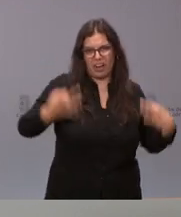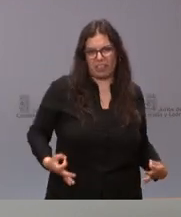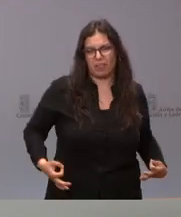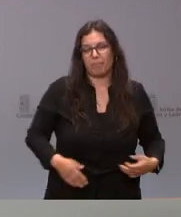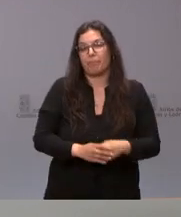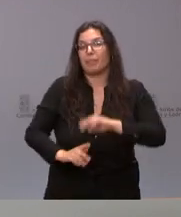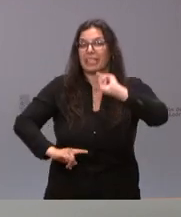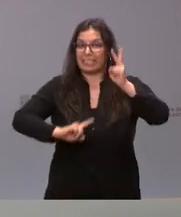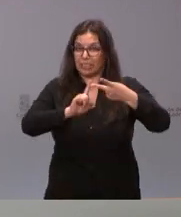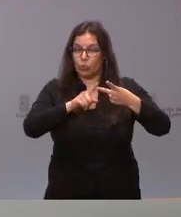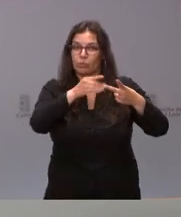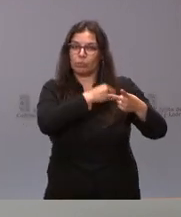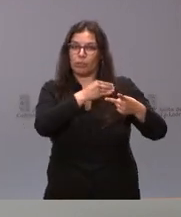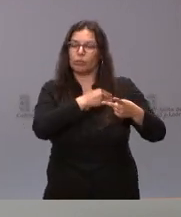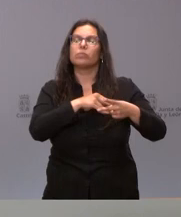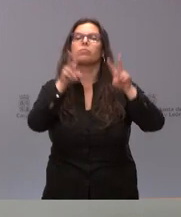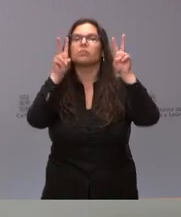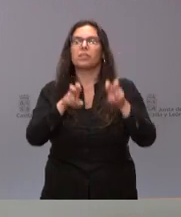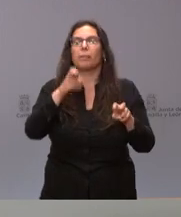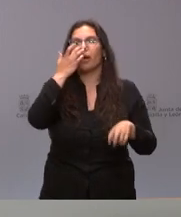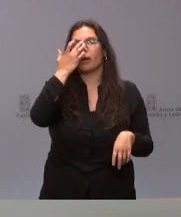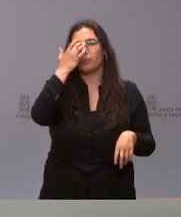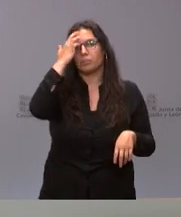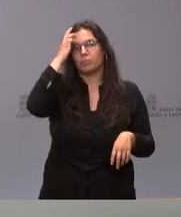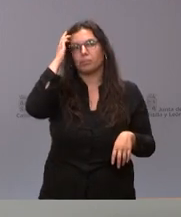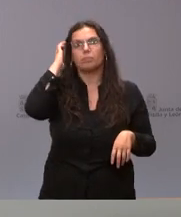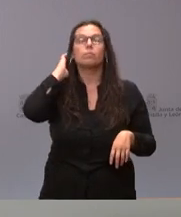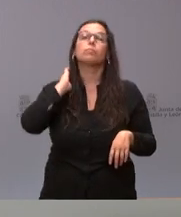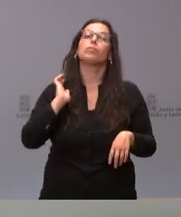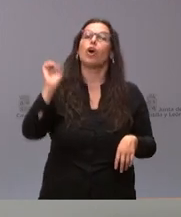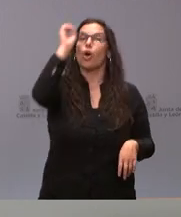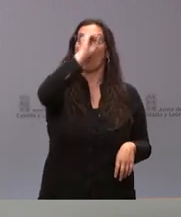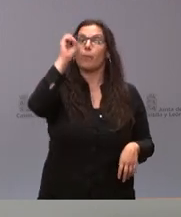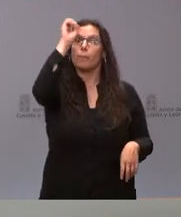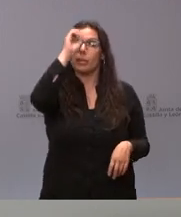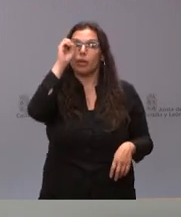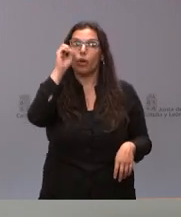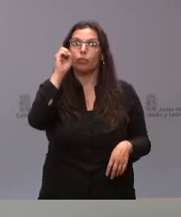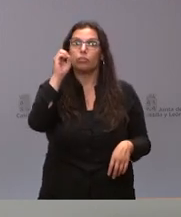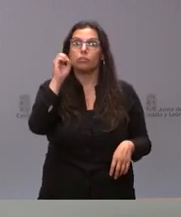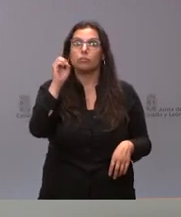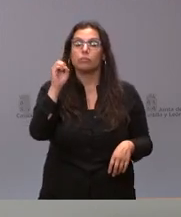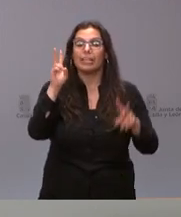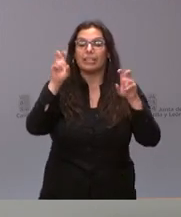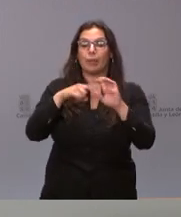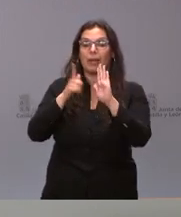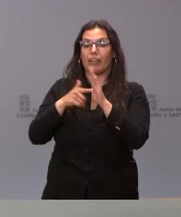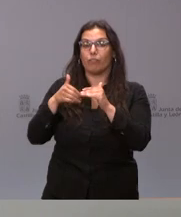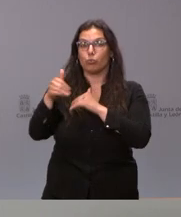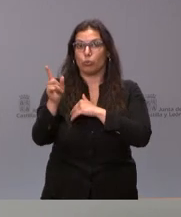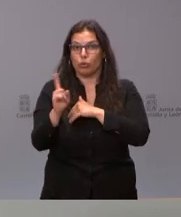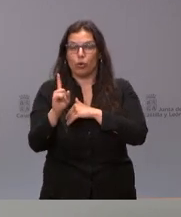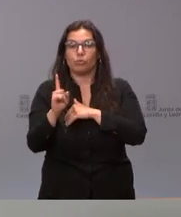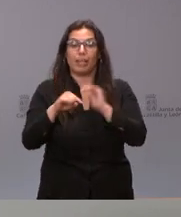problema que usted me plantea o la segunda cuestión que usted me plantea no es tanto nuestra opinión sobre la posible futura ley, sino cómo está funcionando la actual.